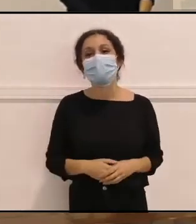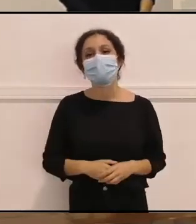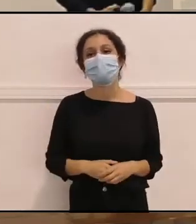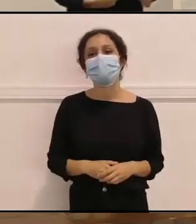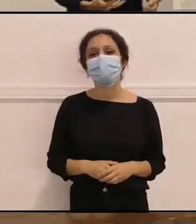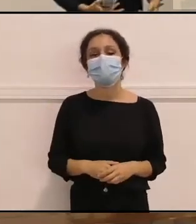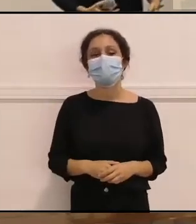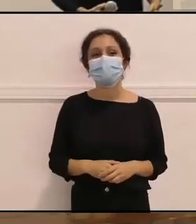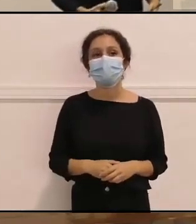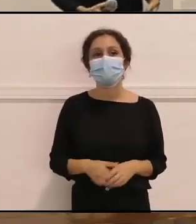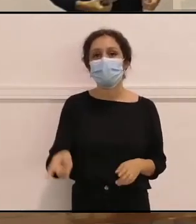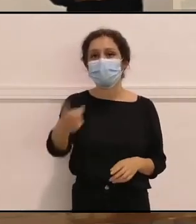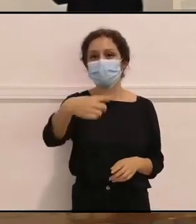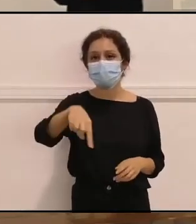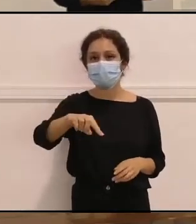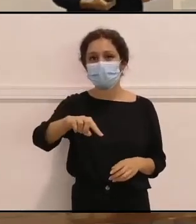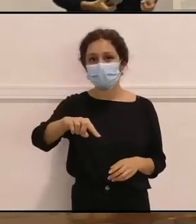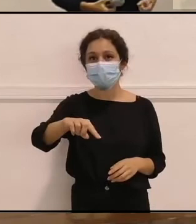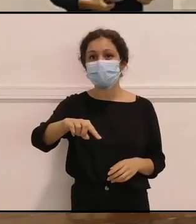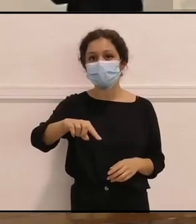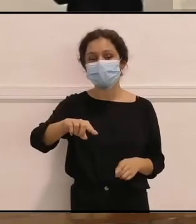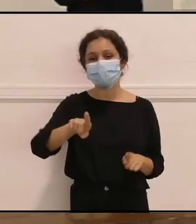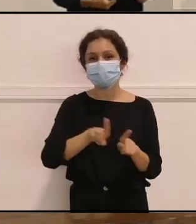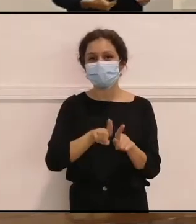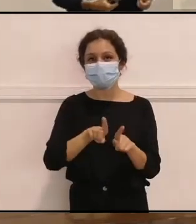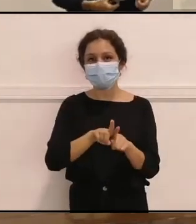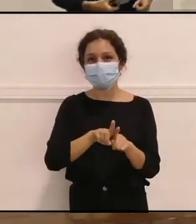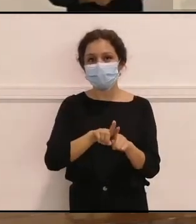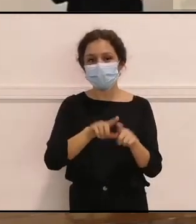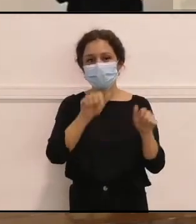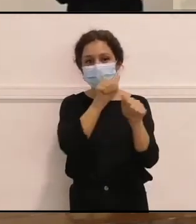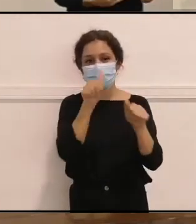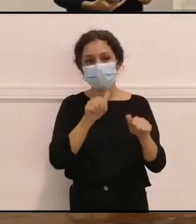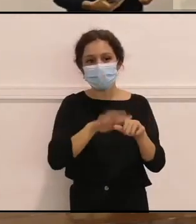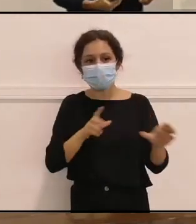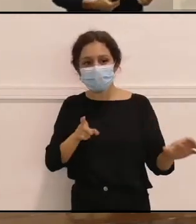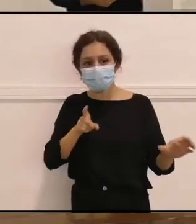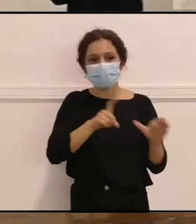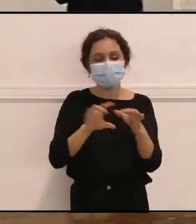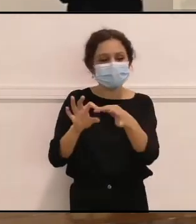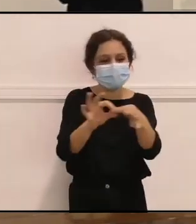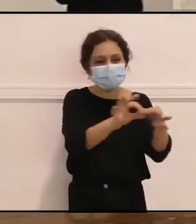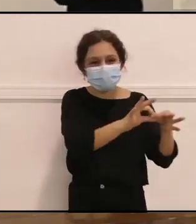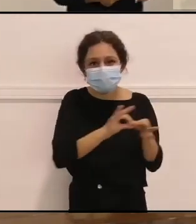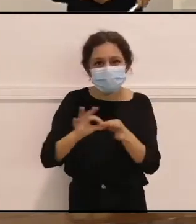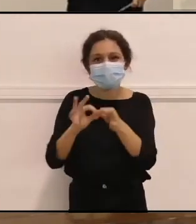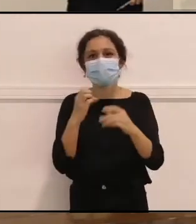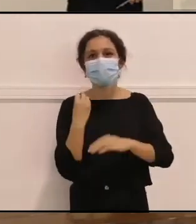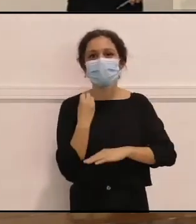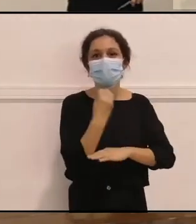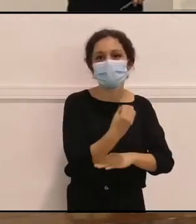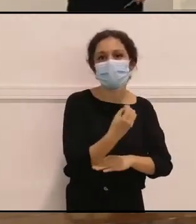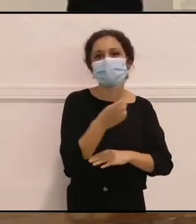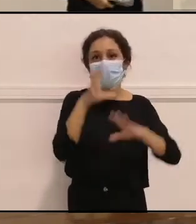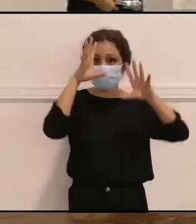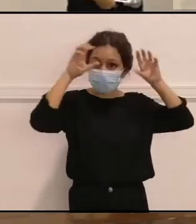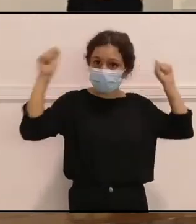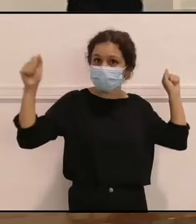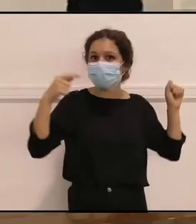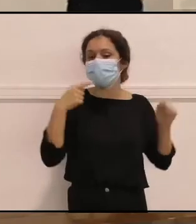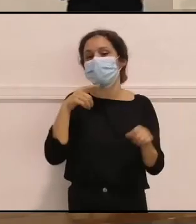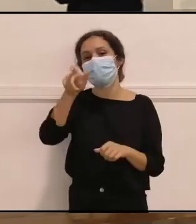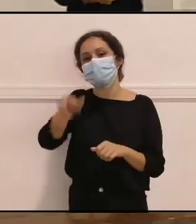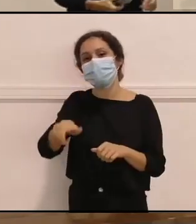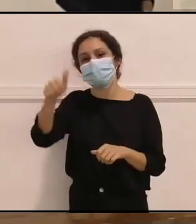¿Qué les propondrían como manera de sumarse, de crear alianzas, de apoyar, de ser embajadoras, como decía el